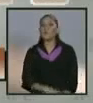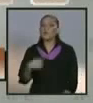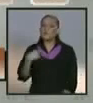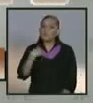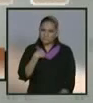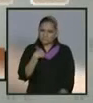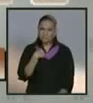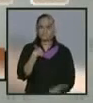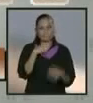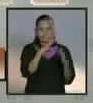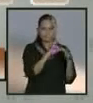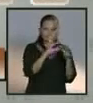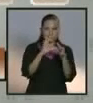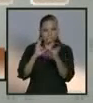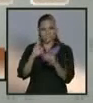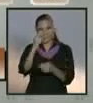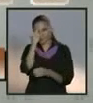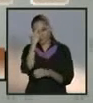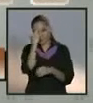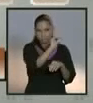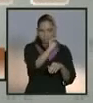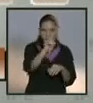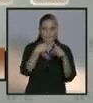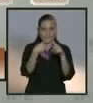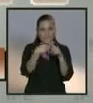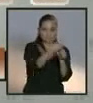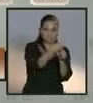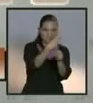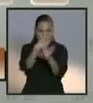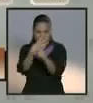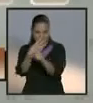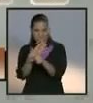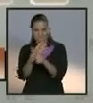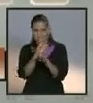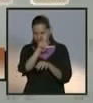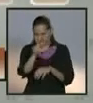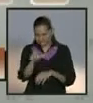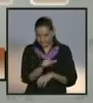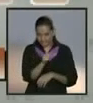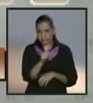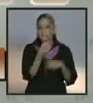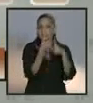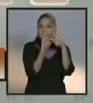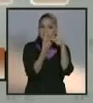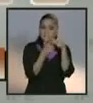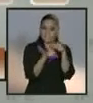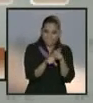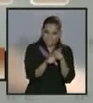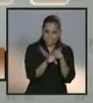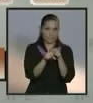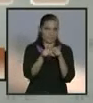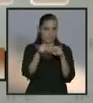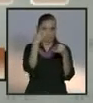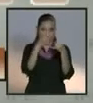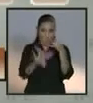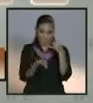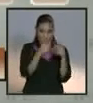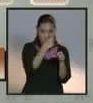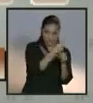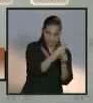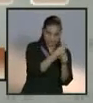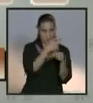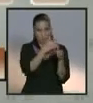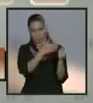Yo voy a estar recordándolo todo el tiempo, ¿no? Te falta finalmente, empieza finalmente, abre en el bloque 4 la letra D